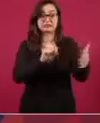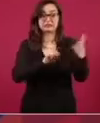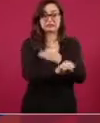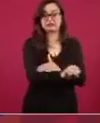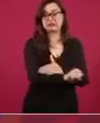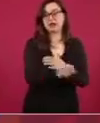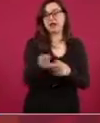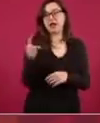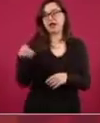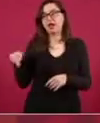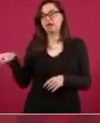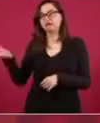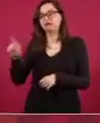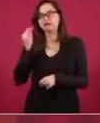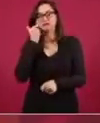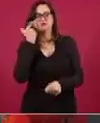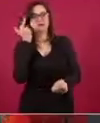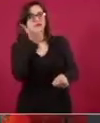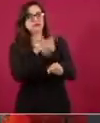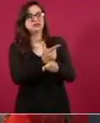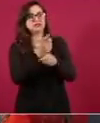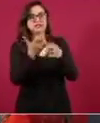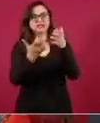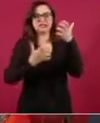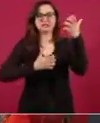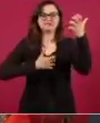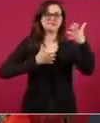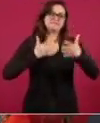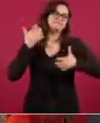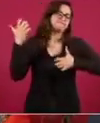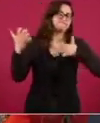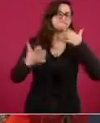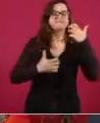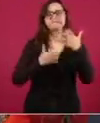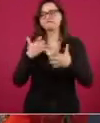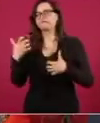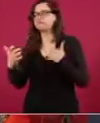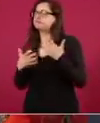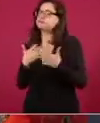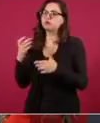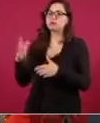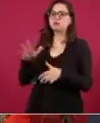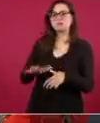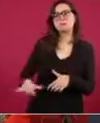tratar de